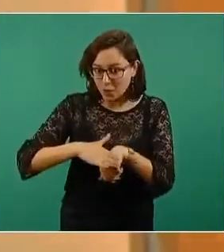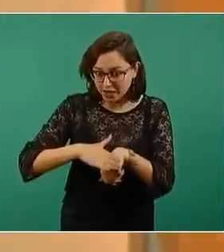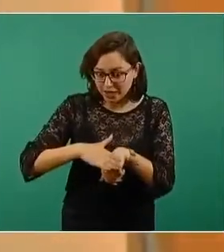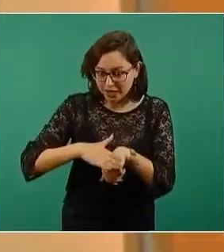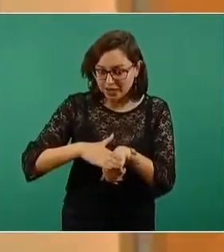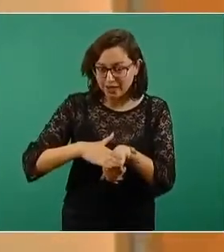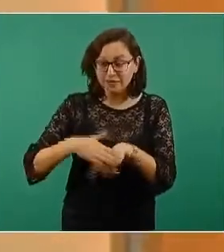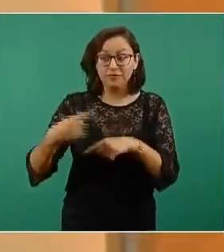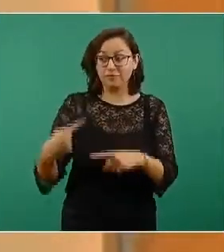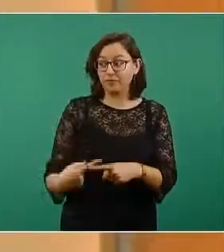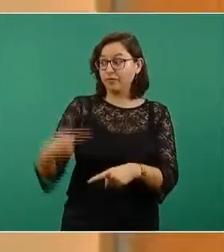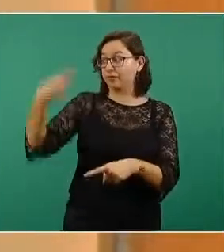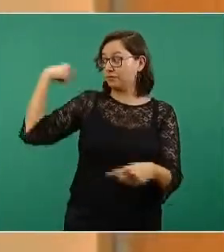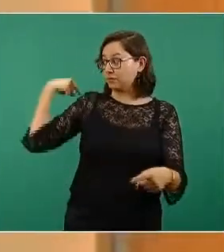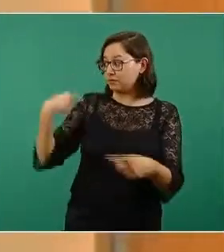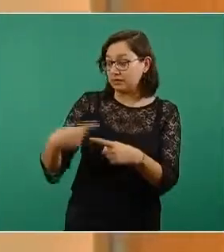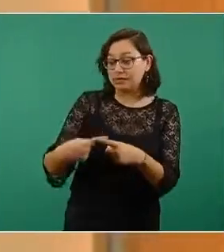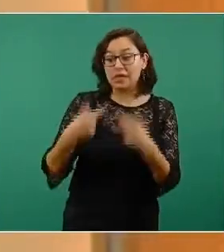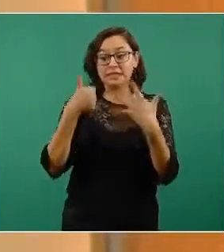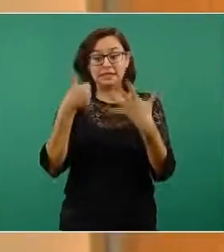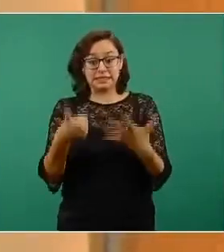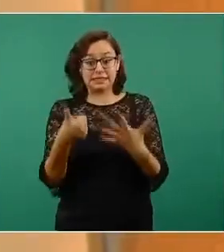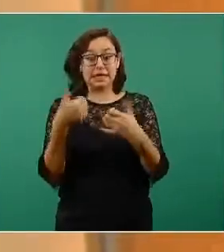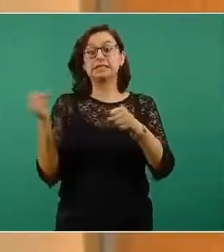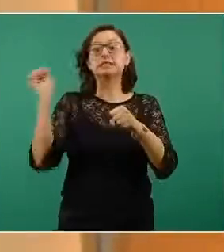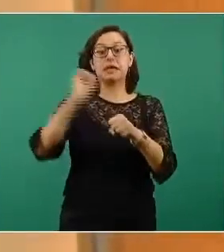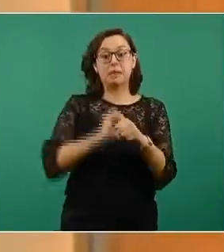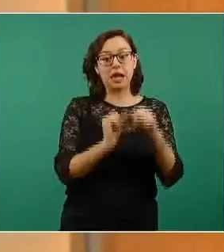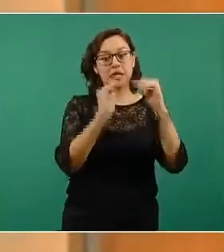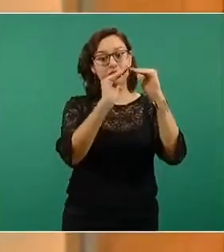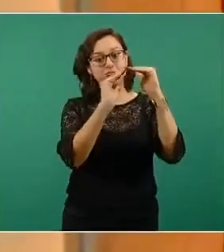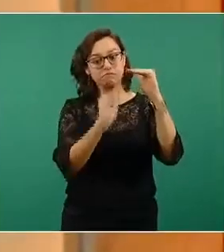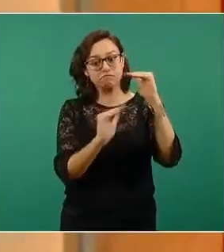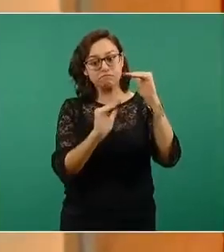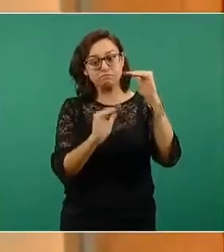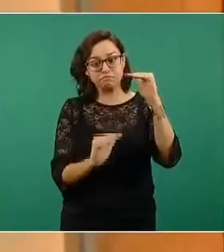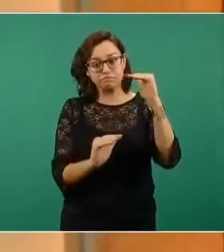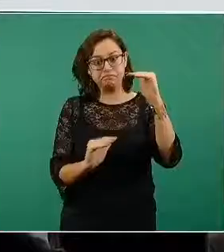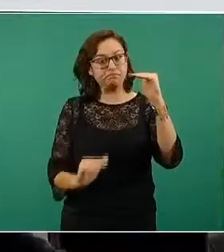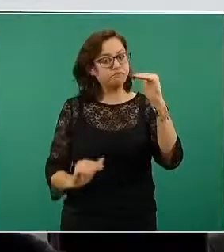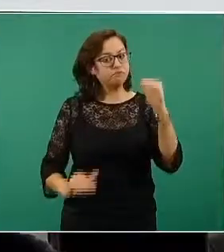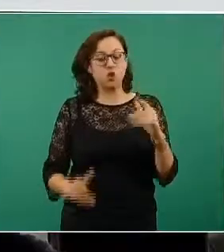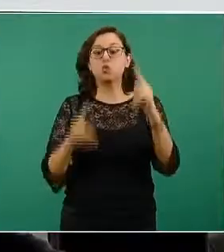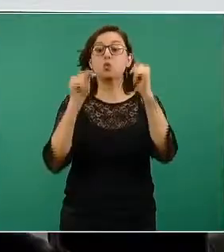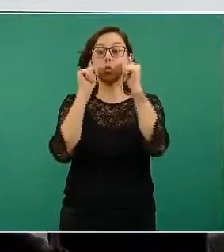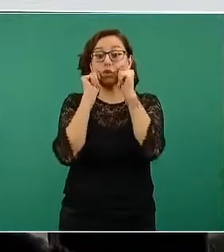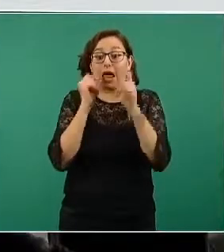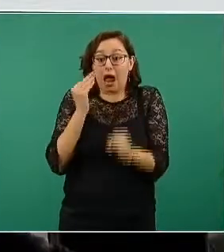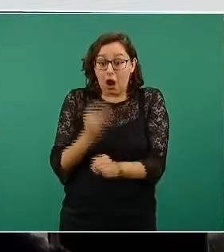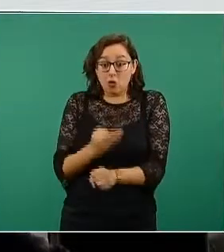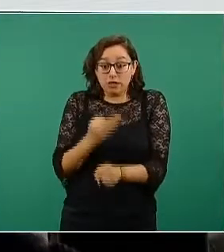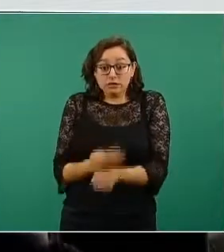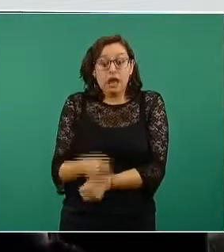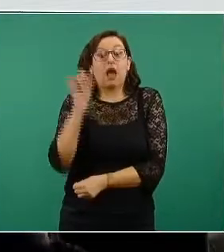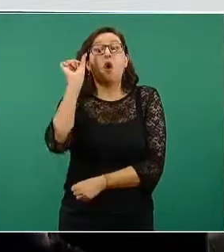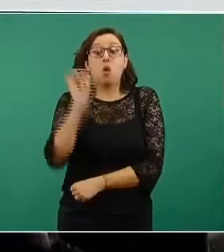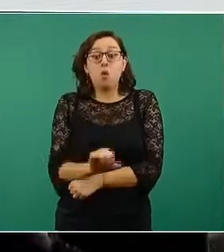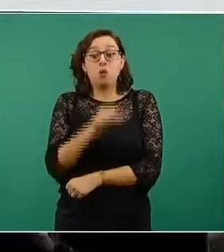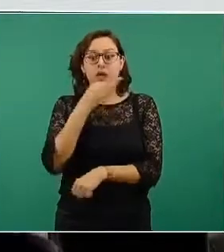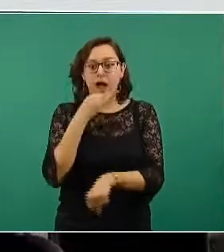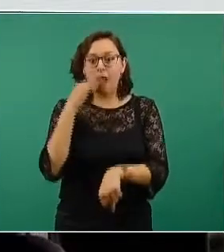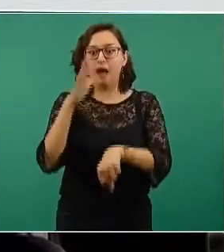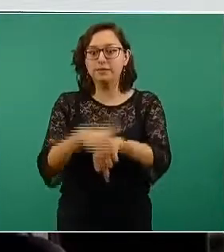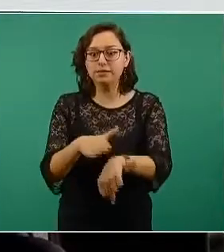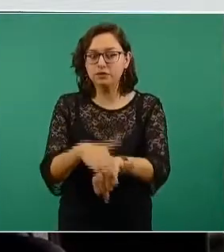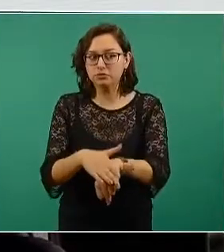está reemergiendo, cuando llevamos seis semanas de reducción de la epidemia. Entonces, en este momento, para nosotros es